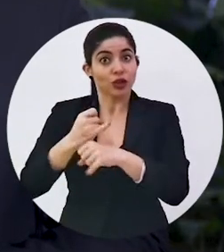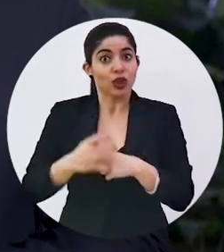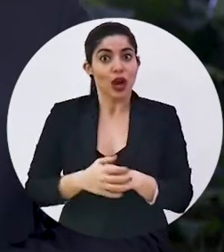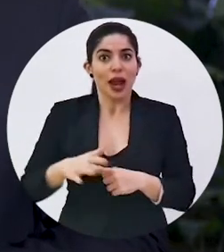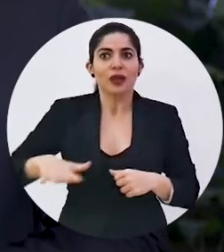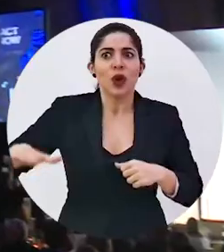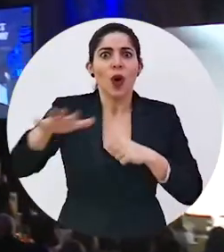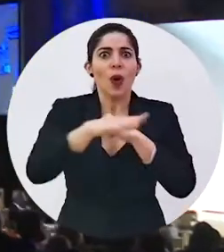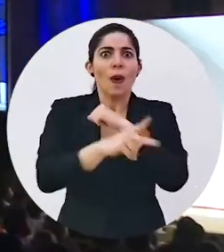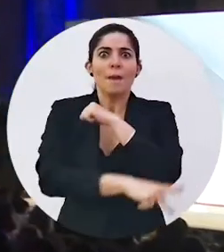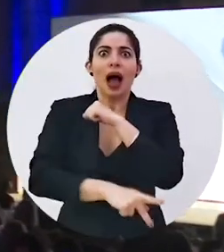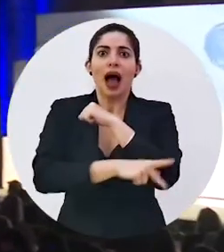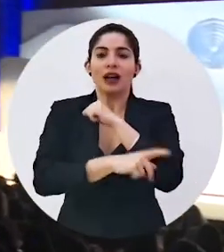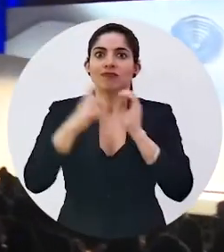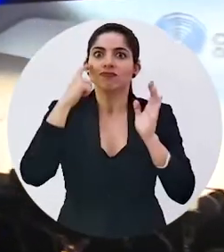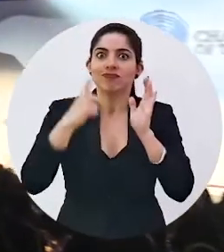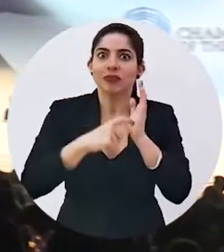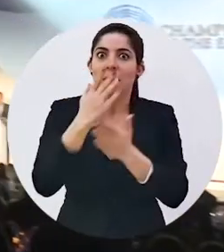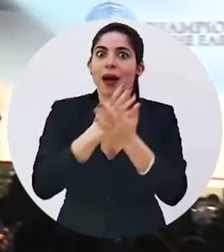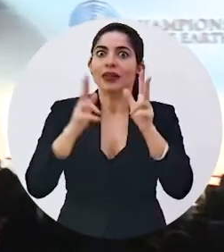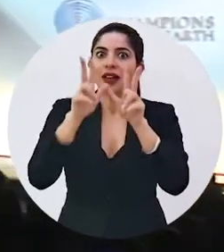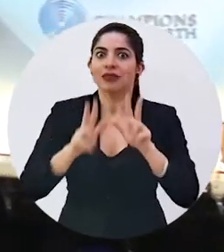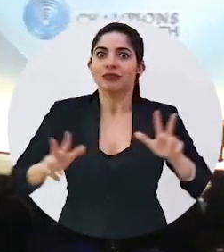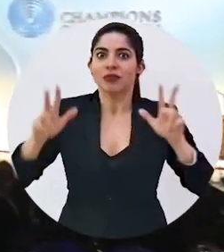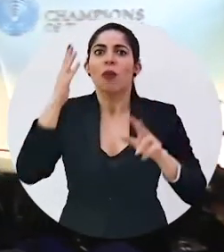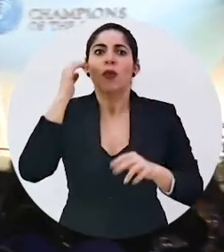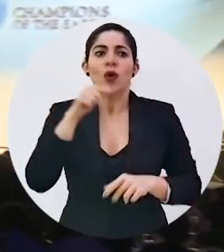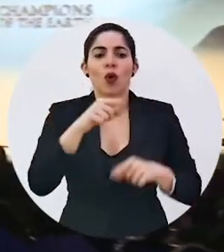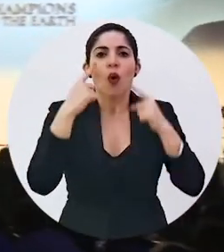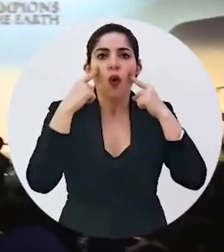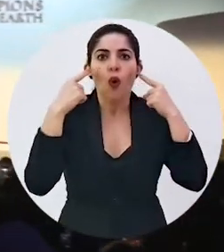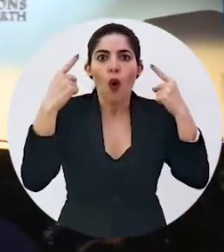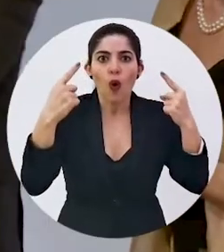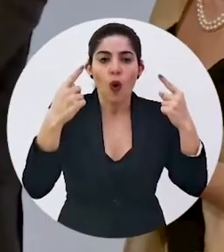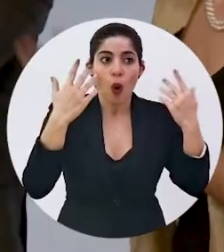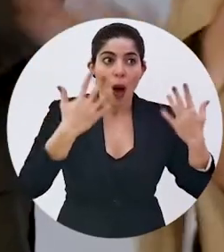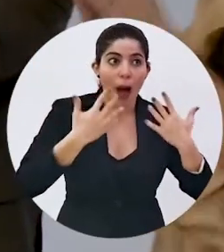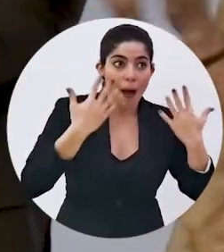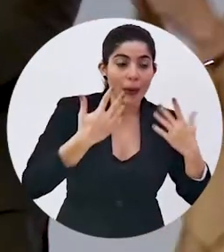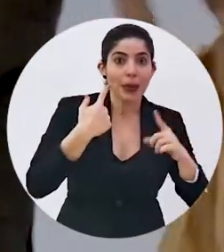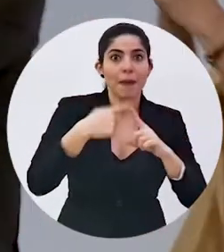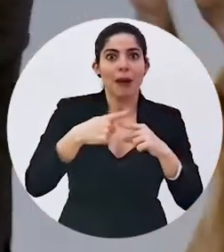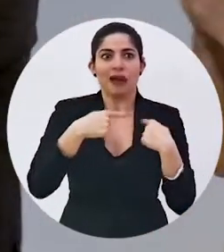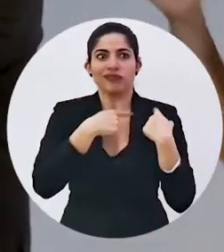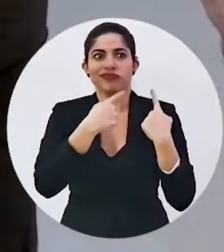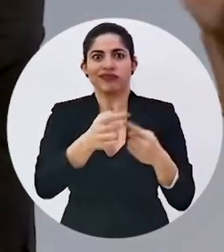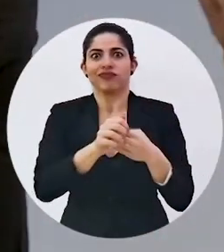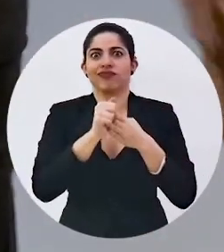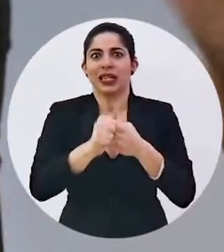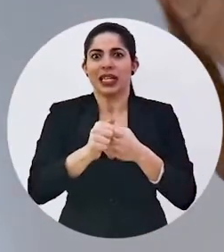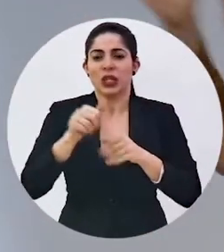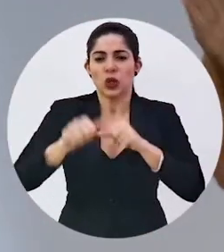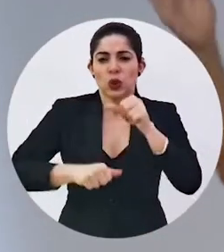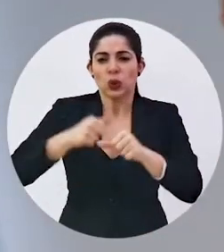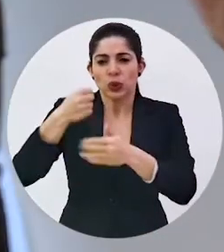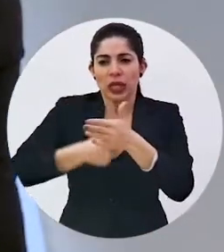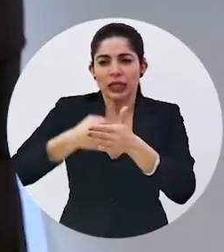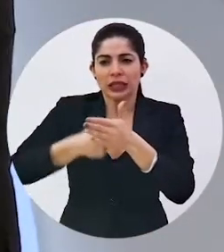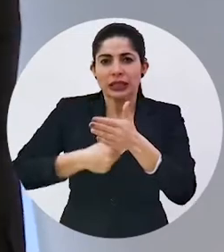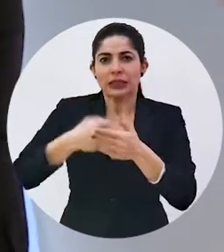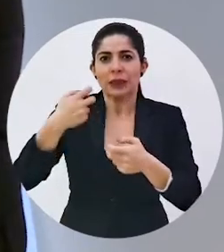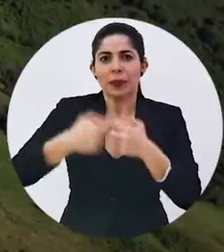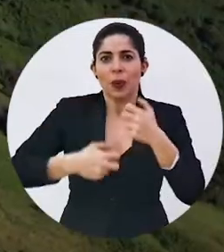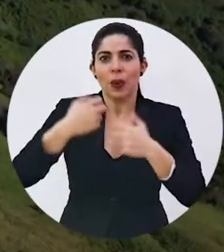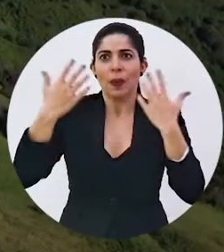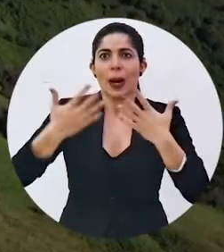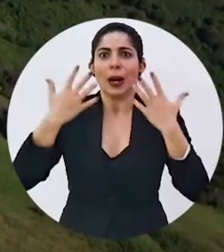internacionalmente. Y el país fue reconocido por las Naciones Unidas por sus logros en materia ambiental y su liderazgo en la lucha